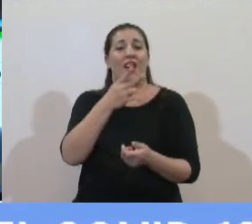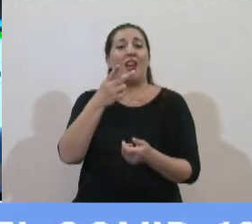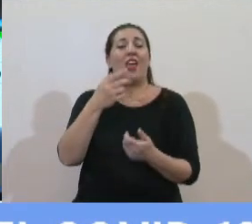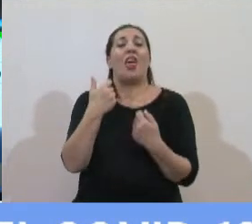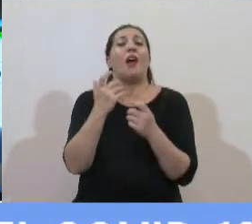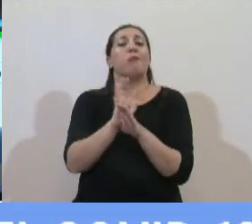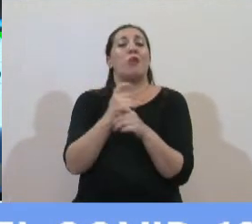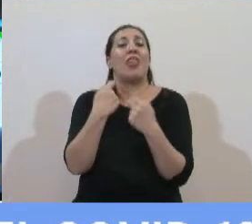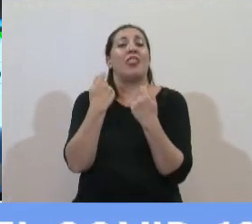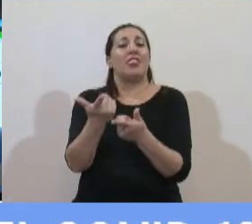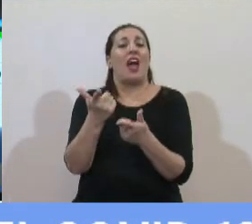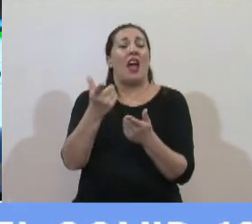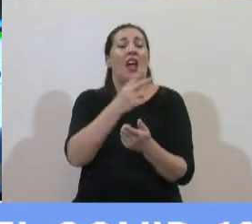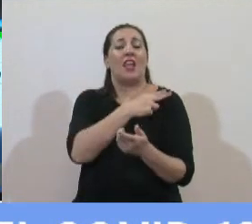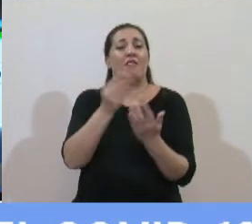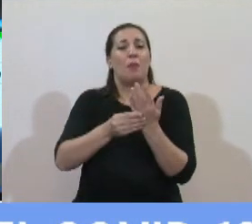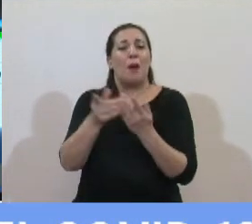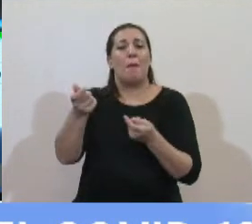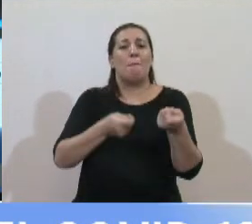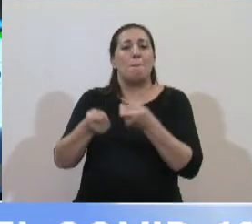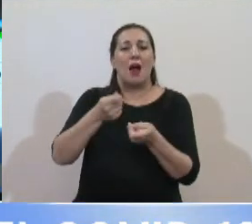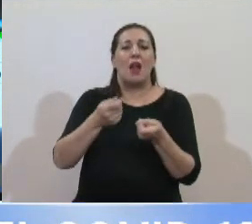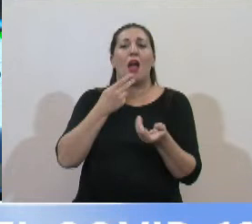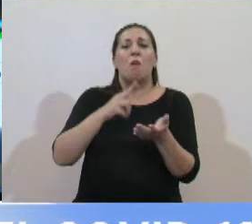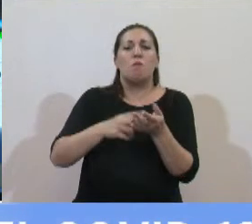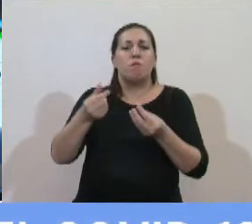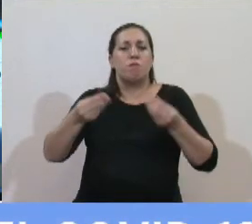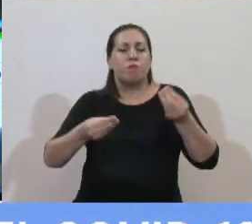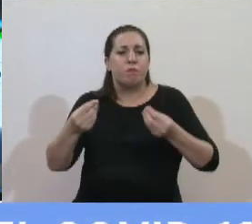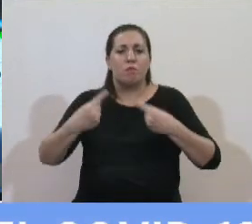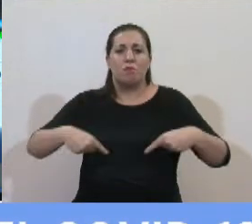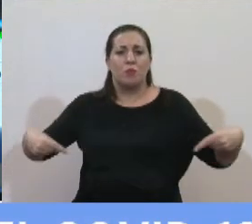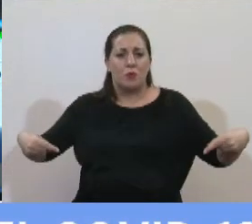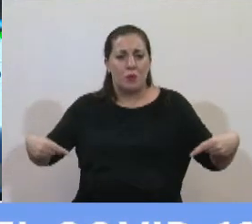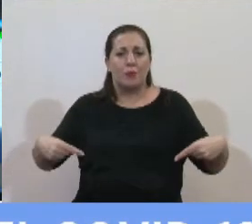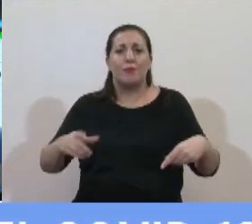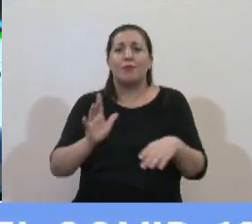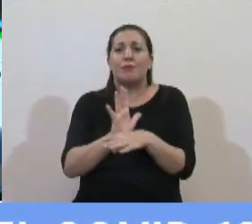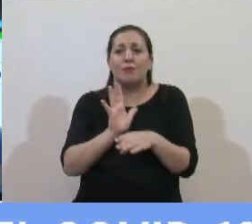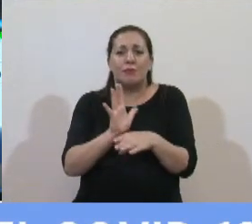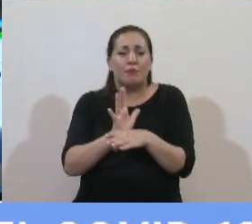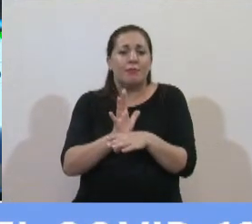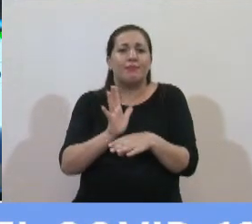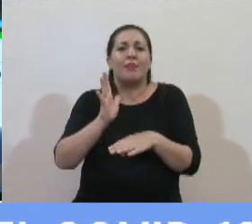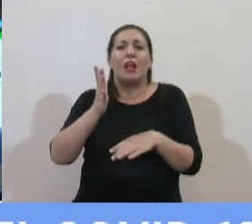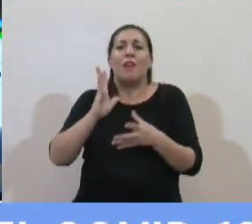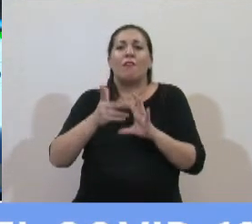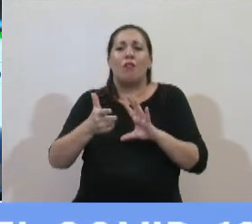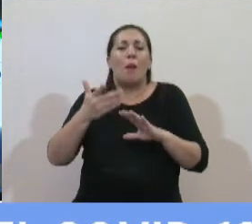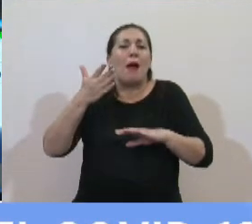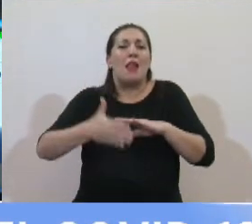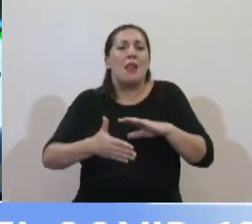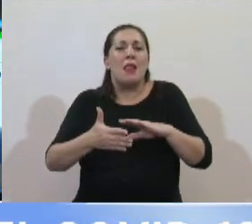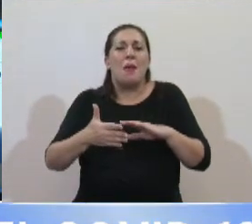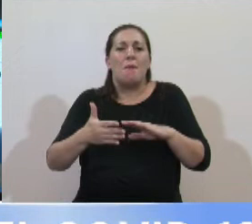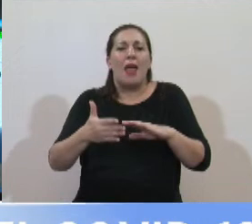de reasignar partidas presupuestarias sin límites echando por tierra todos los límites y las previsiones institucionales que se